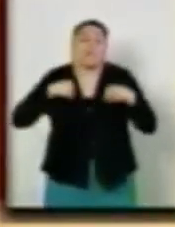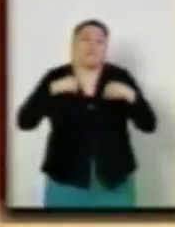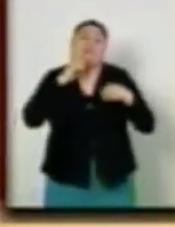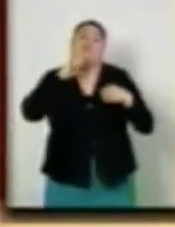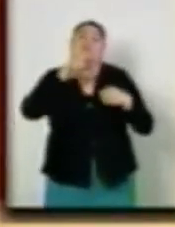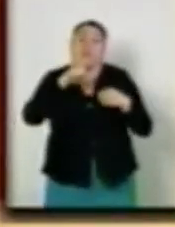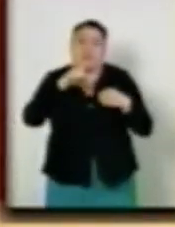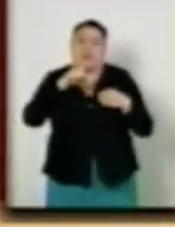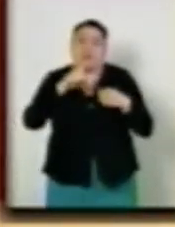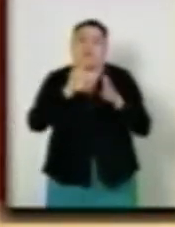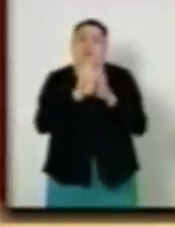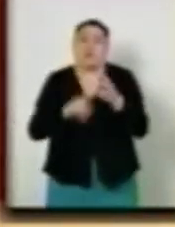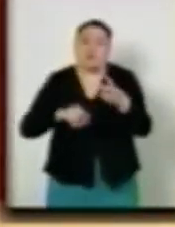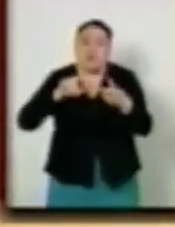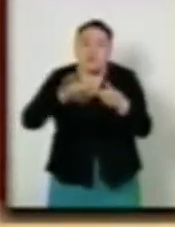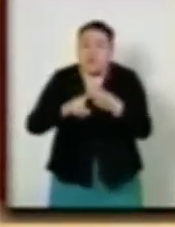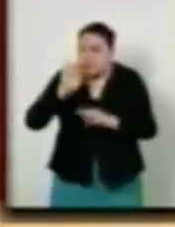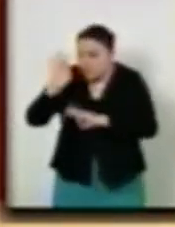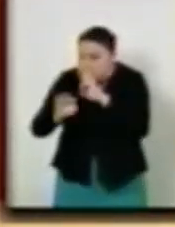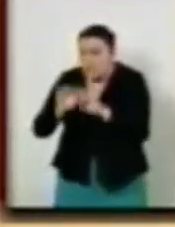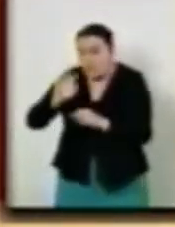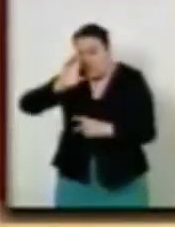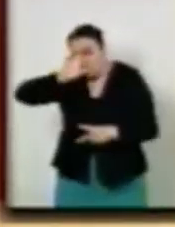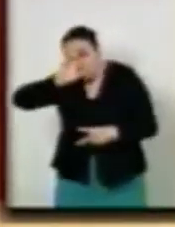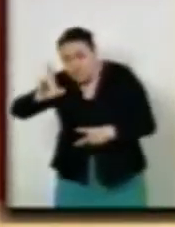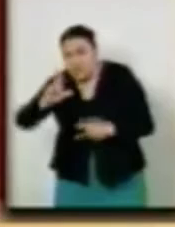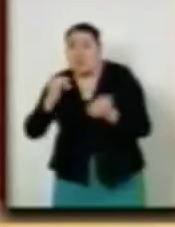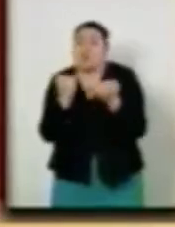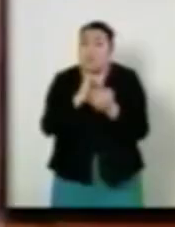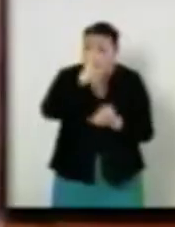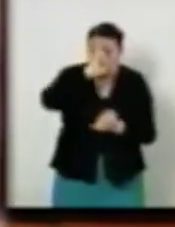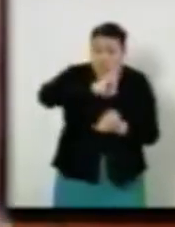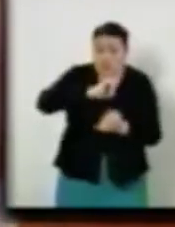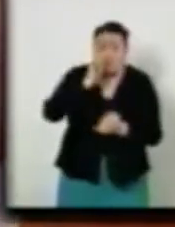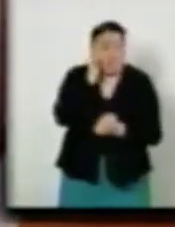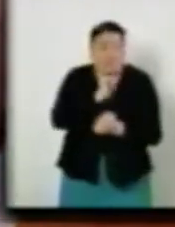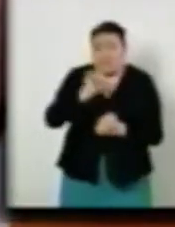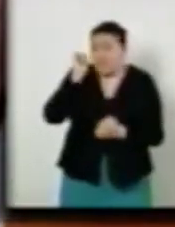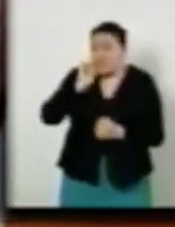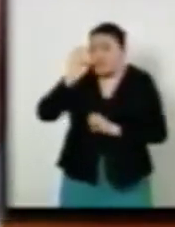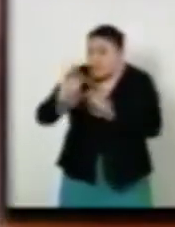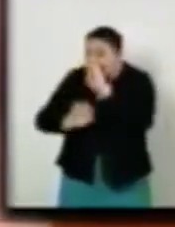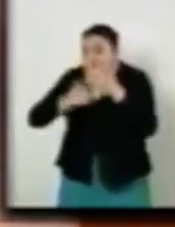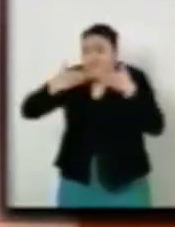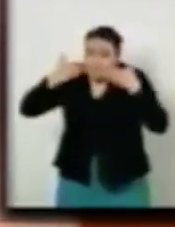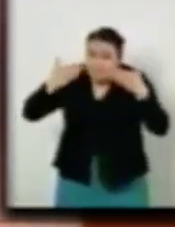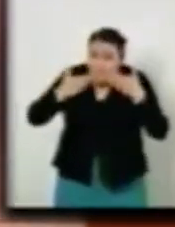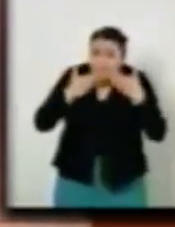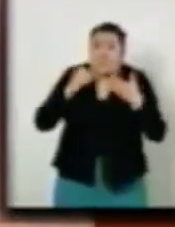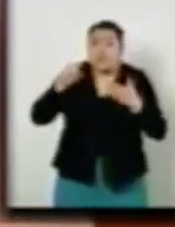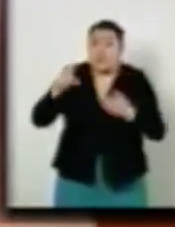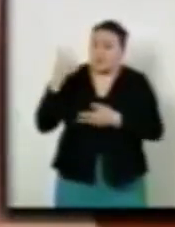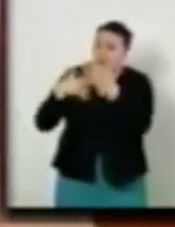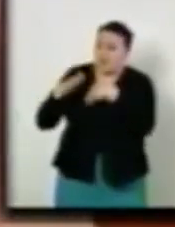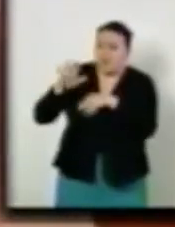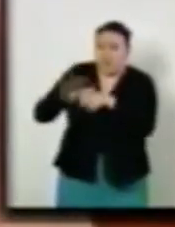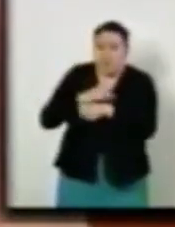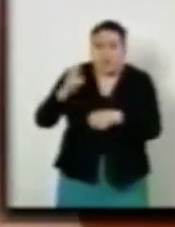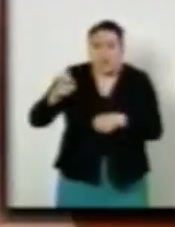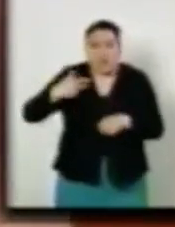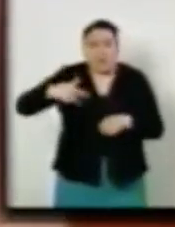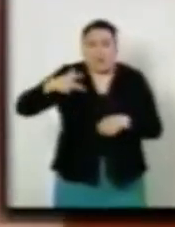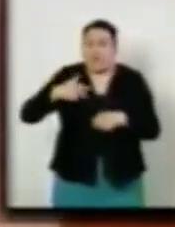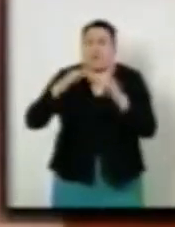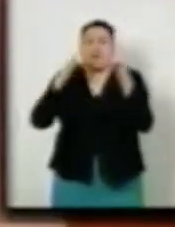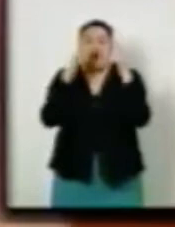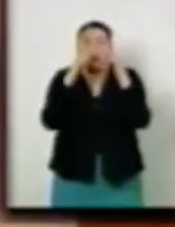incluyendo un trato digno y respetuoso por parte de sus empleadores. Y es así como, consecuentes con lo anterior dicho, las personas que